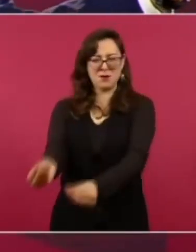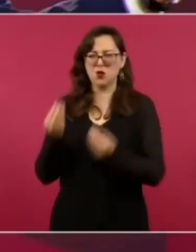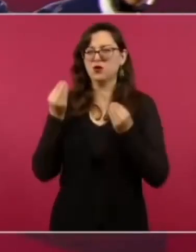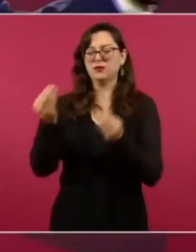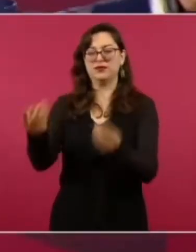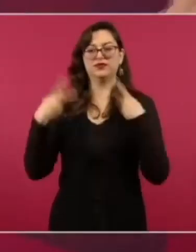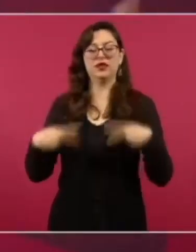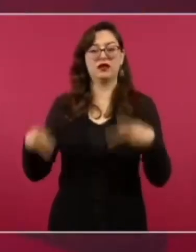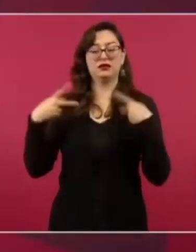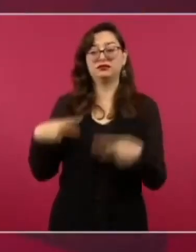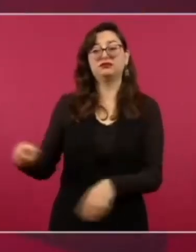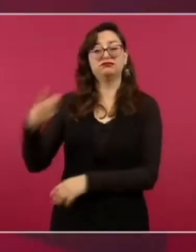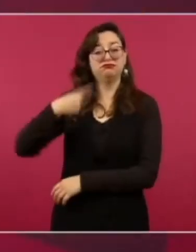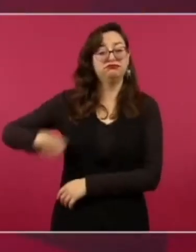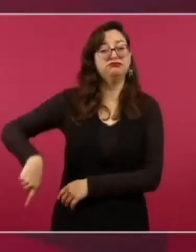del país.